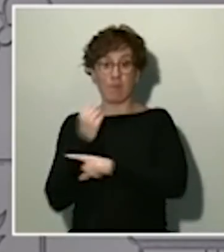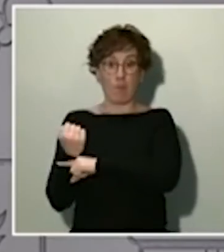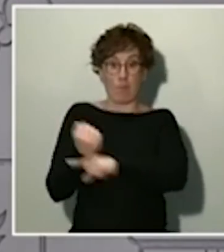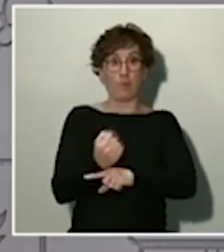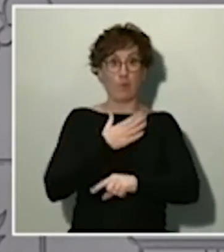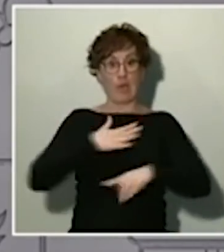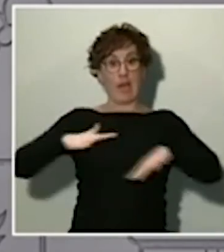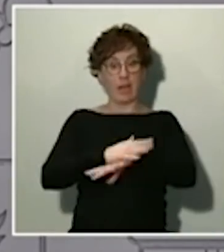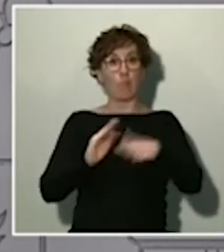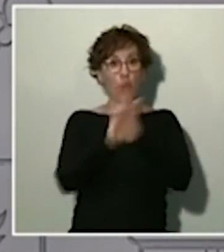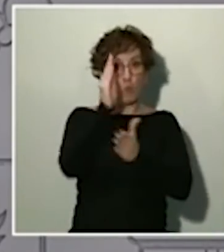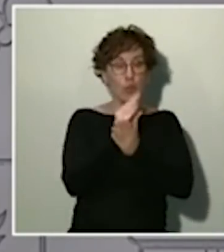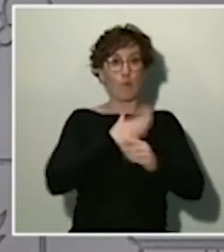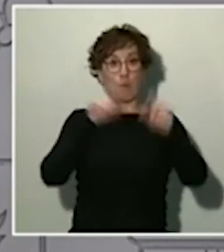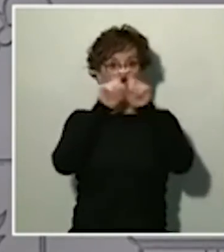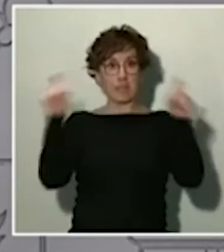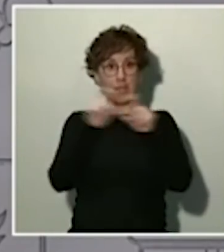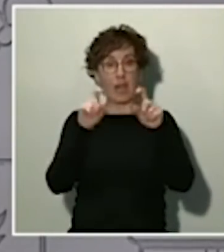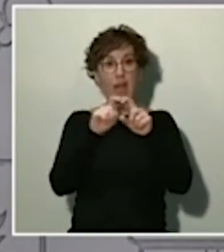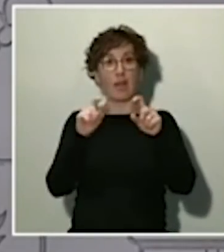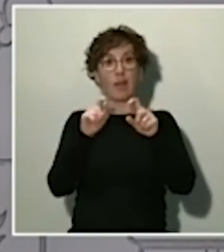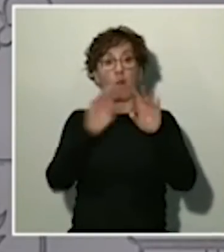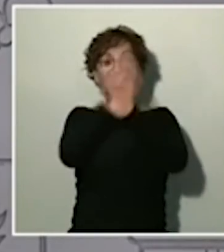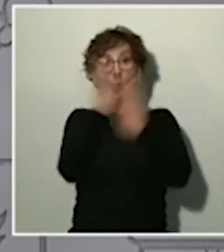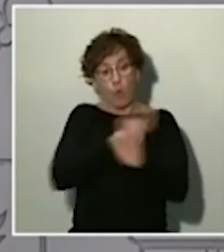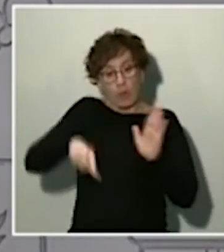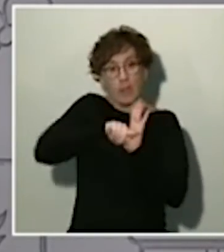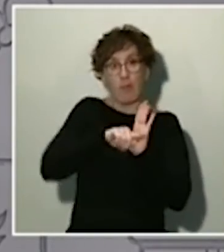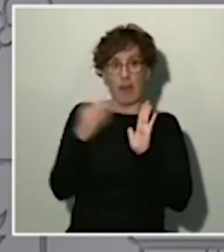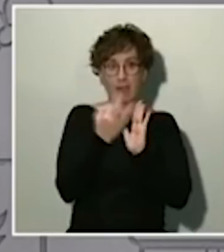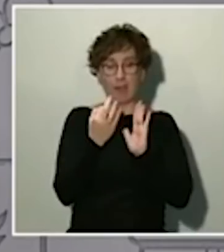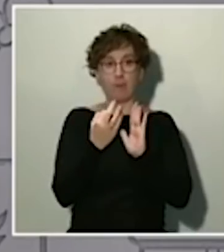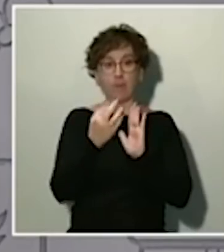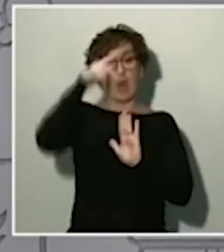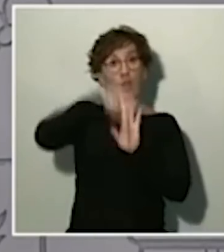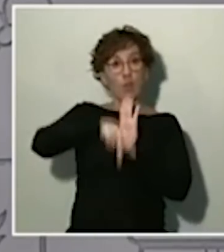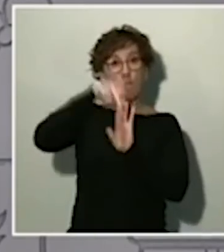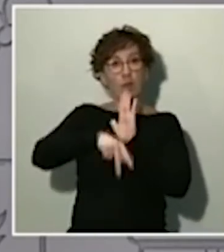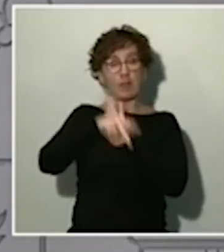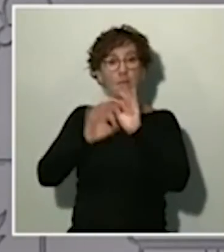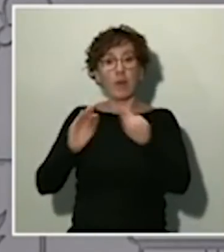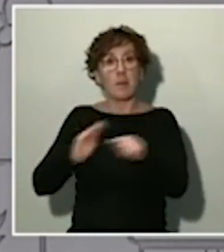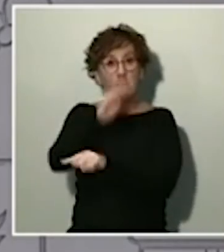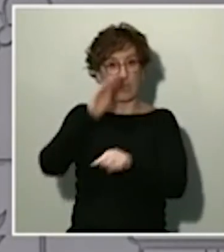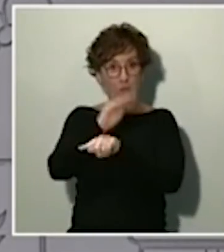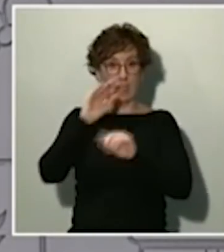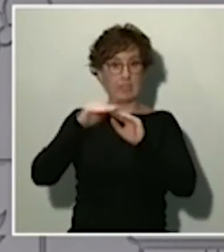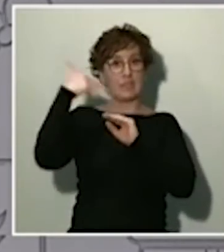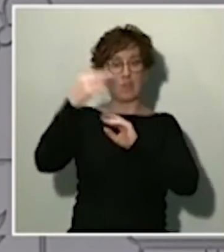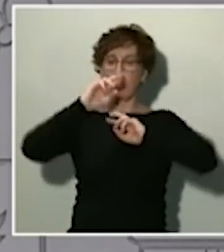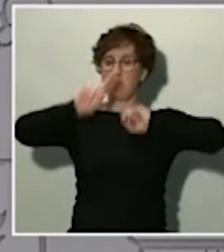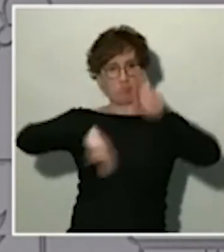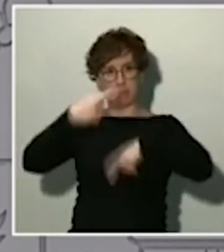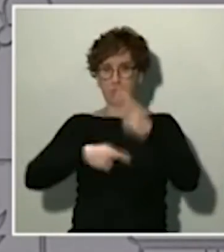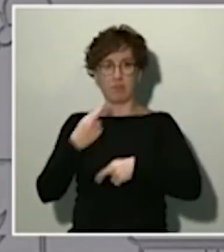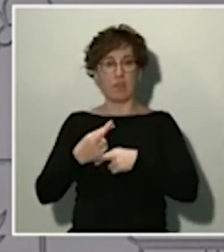empresarial, también quiero anunciarles que hemos reformado la normativa sobre inversiones exteriores para impedir que empresas de